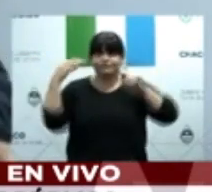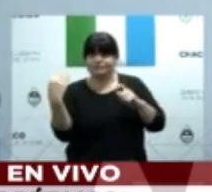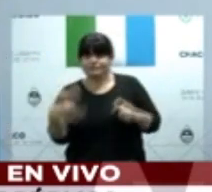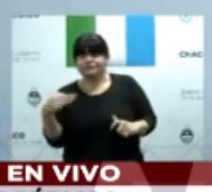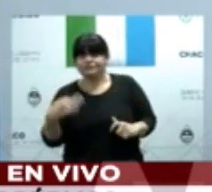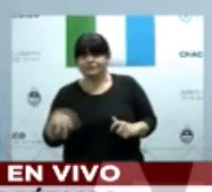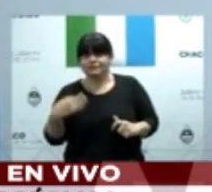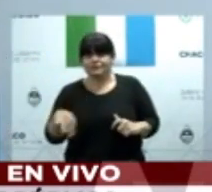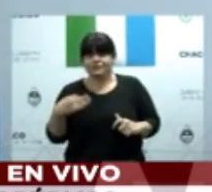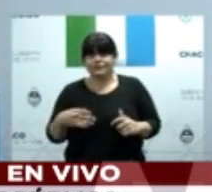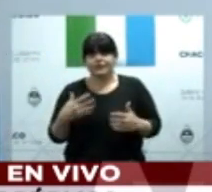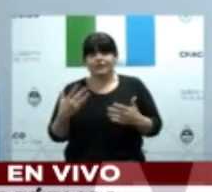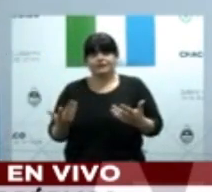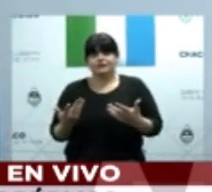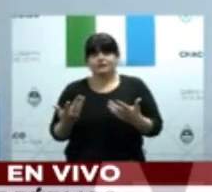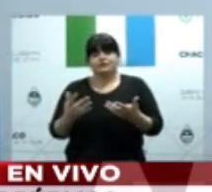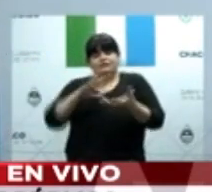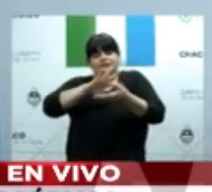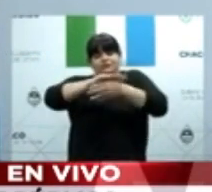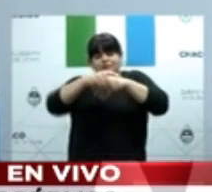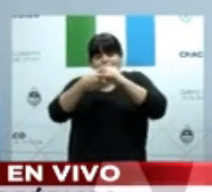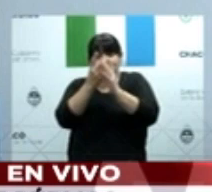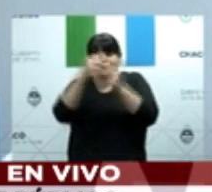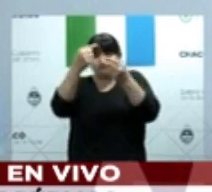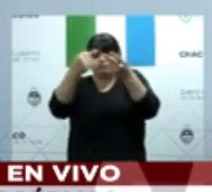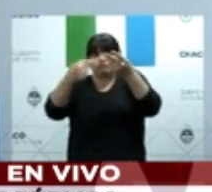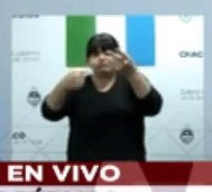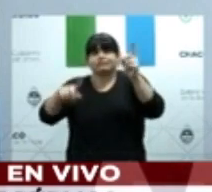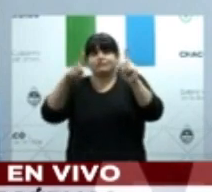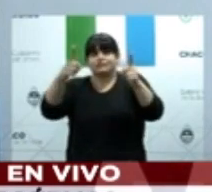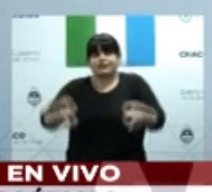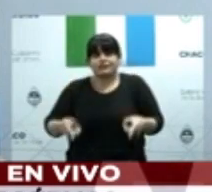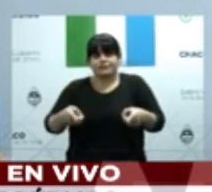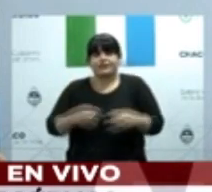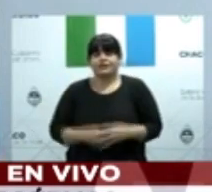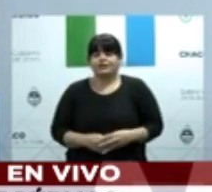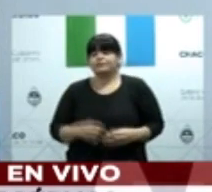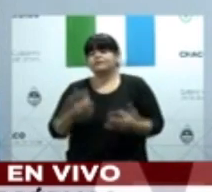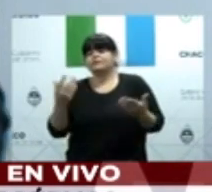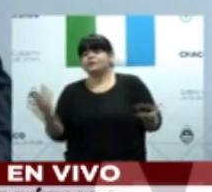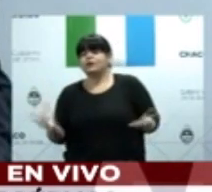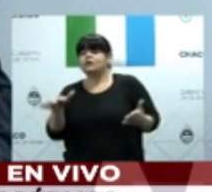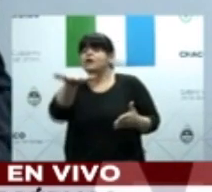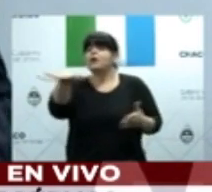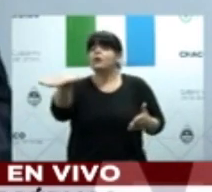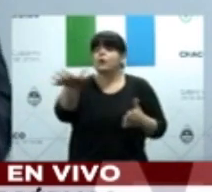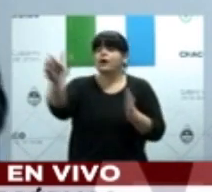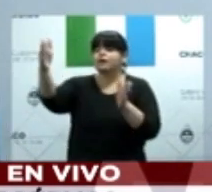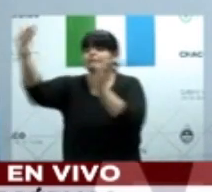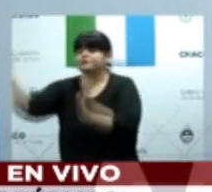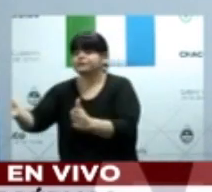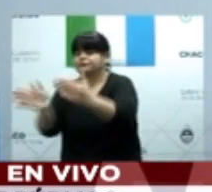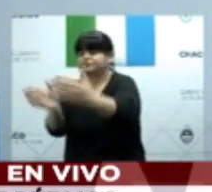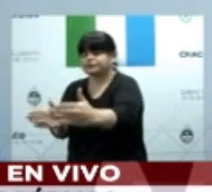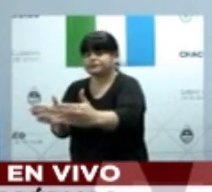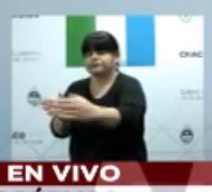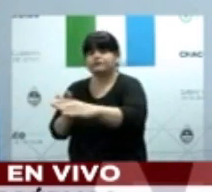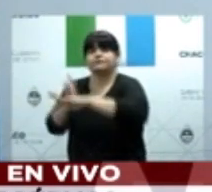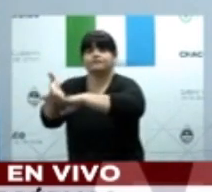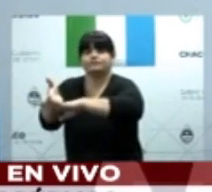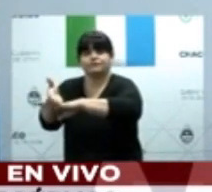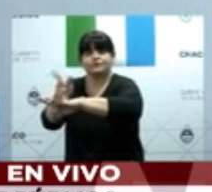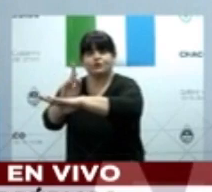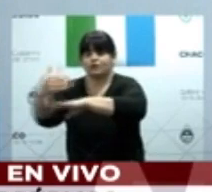con el objeto de impedir que las personas definitivamente tengan un contagio. 211